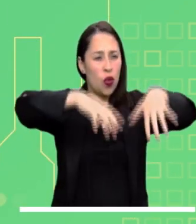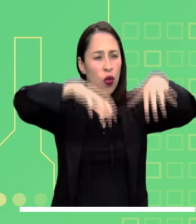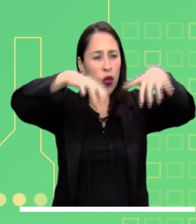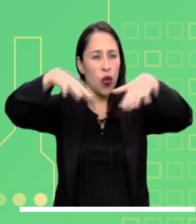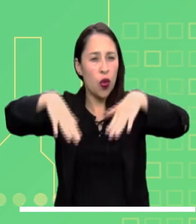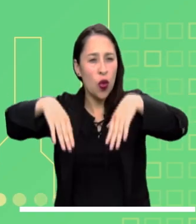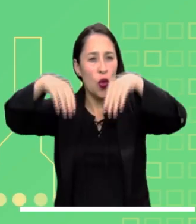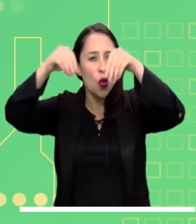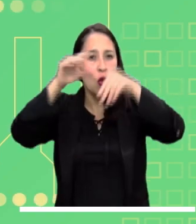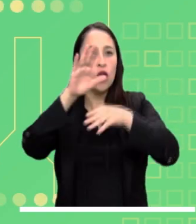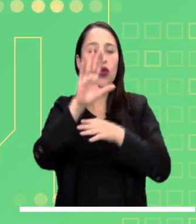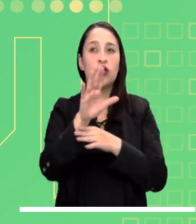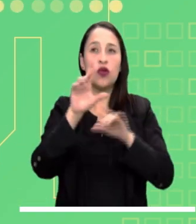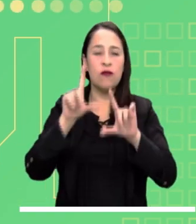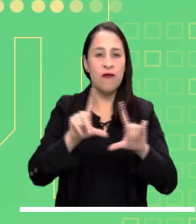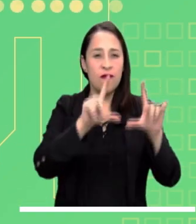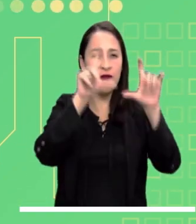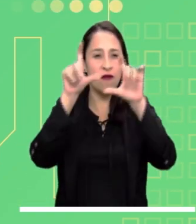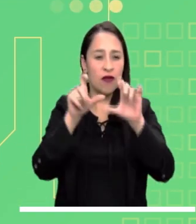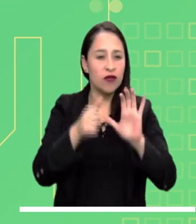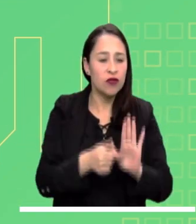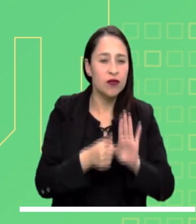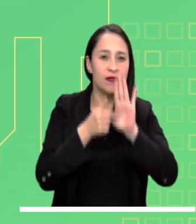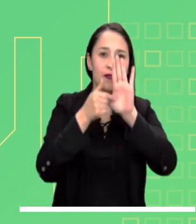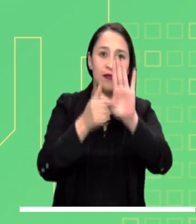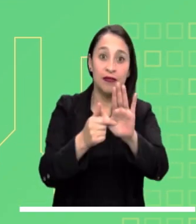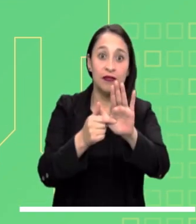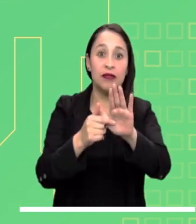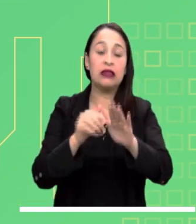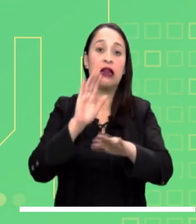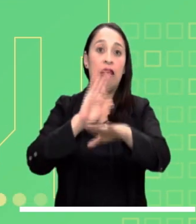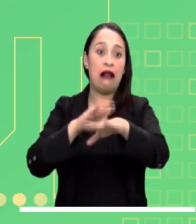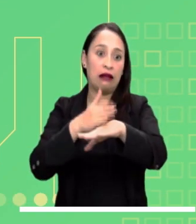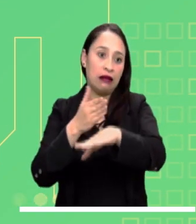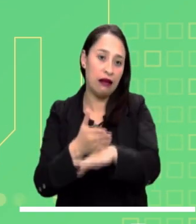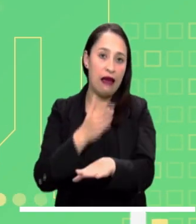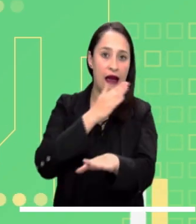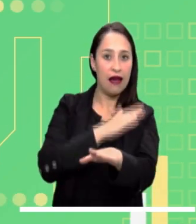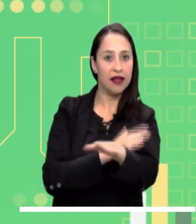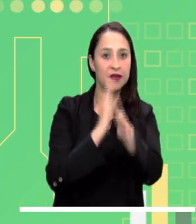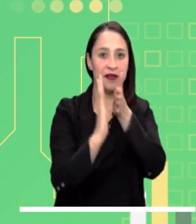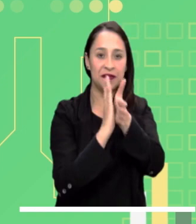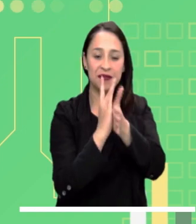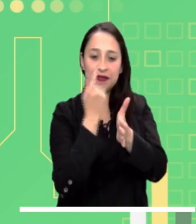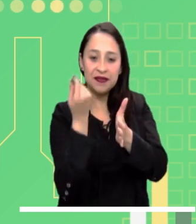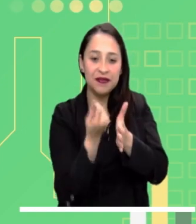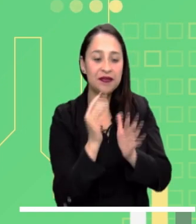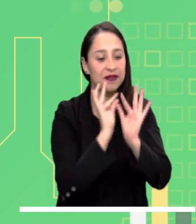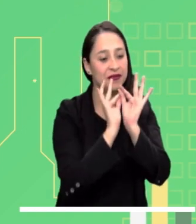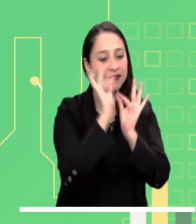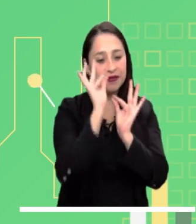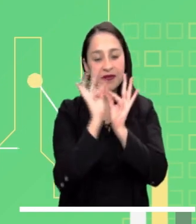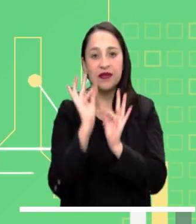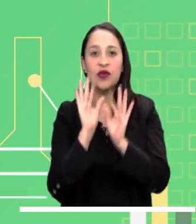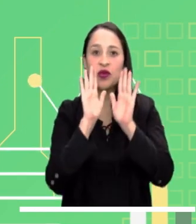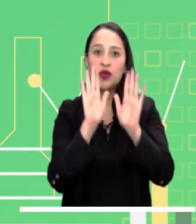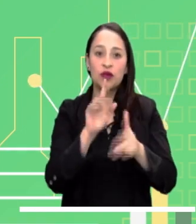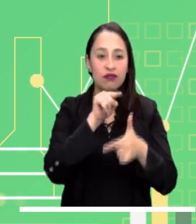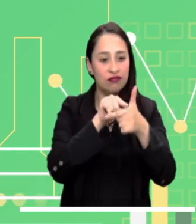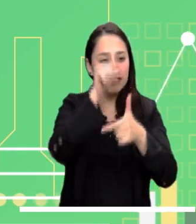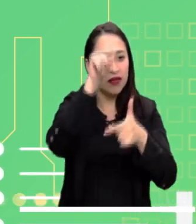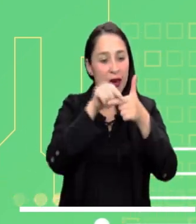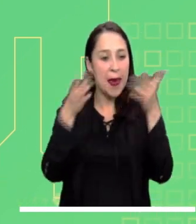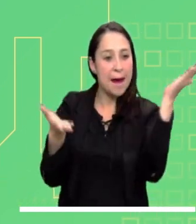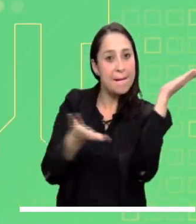del tiempo, las imágenes satelitales y conozca las principales alertas tempranas. Información detallada a nivel municipal,